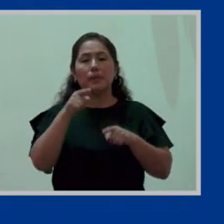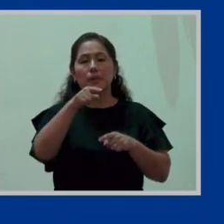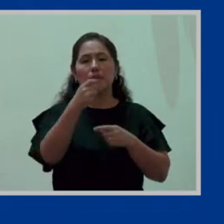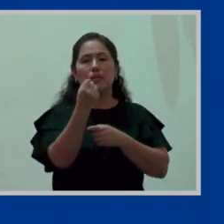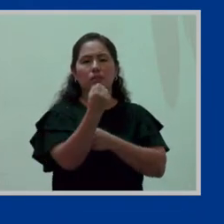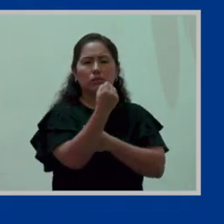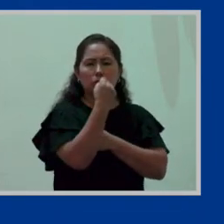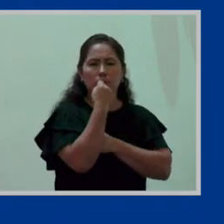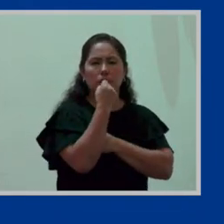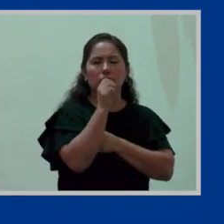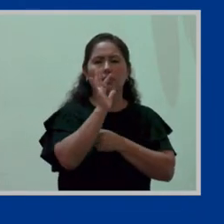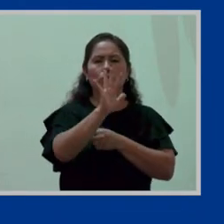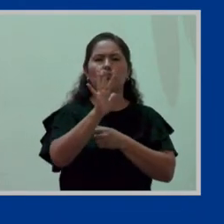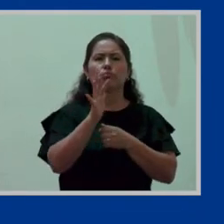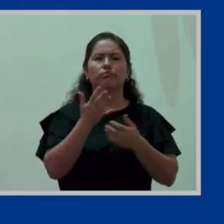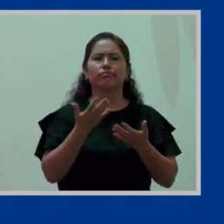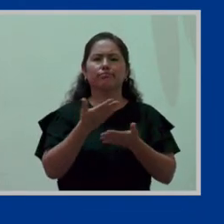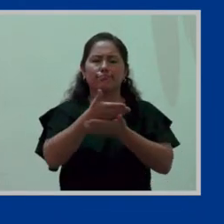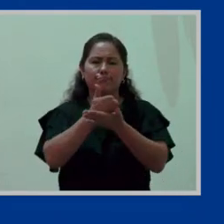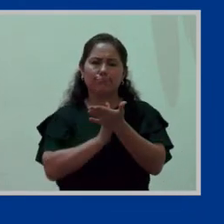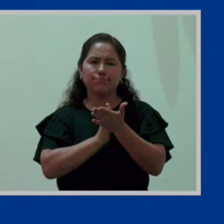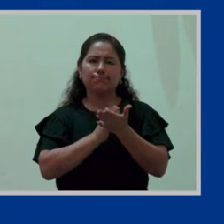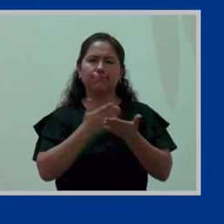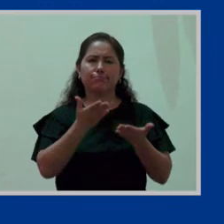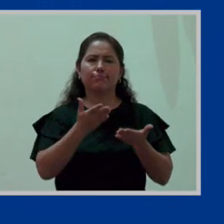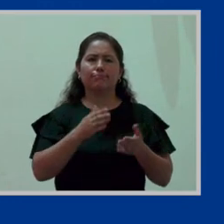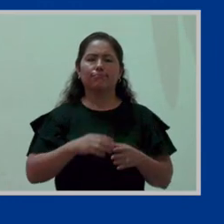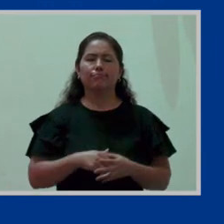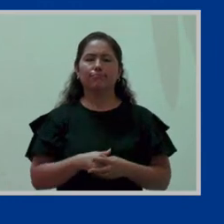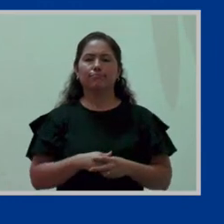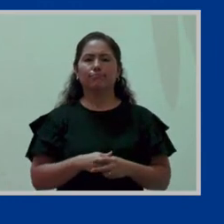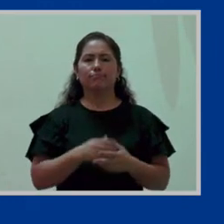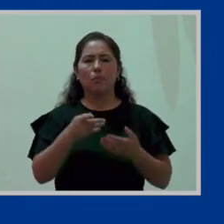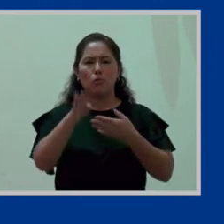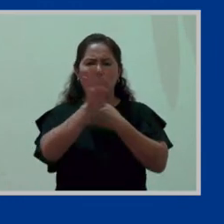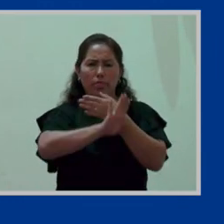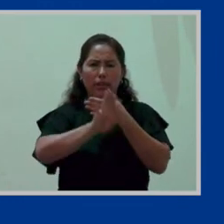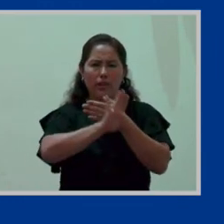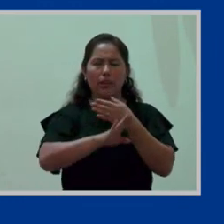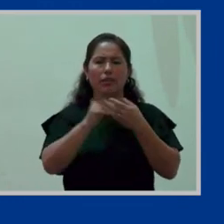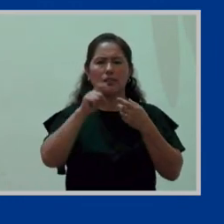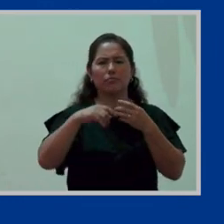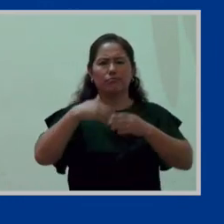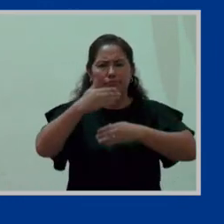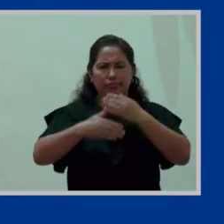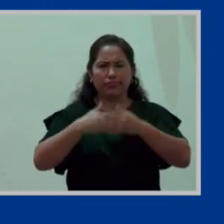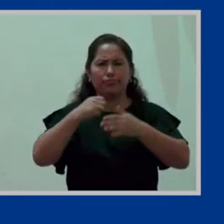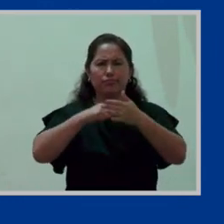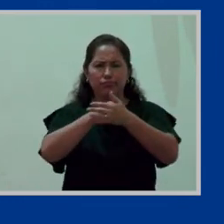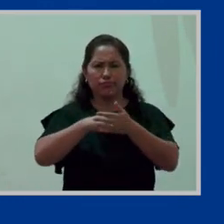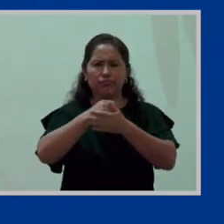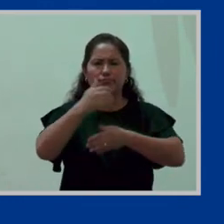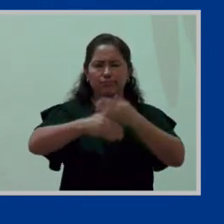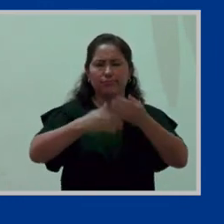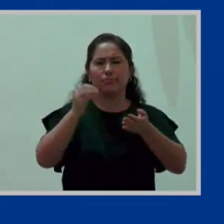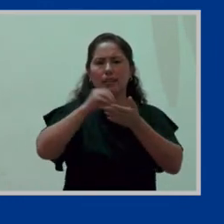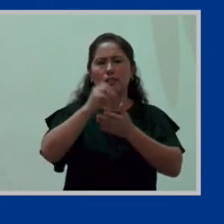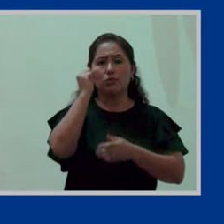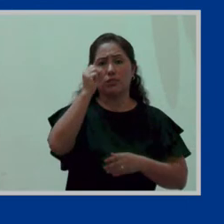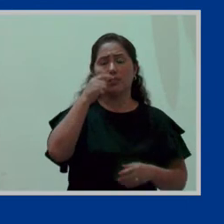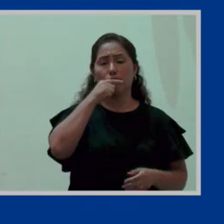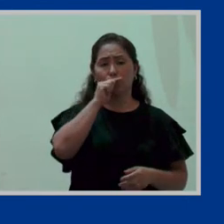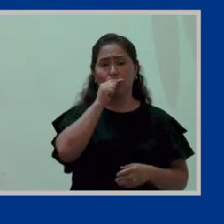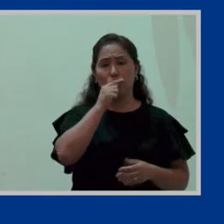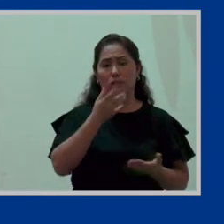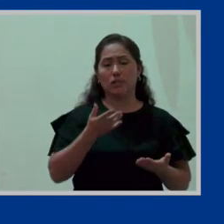esfuerzos por parte del Estado en cualquiera de sus niveles y en todas sus rectorías a proteger y seguir impulsando los derechos de las mujeres. Pero en este